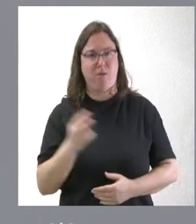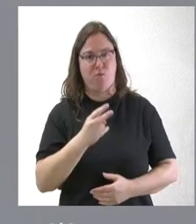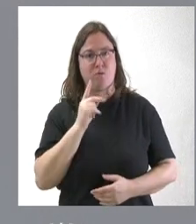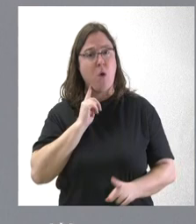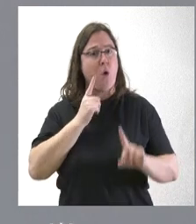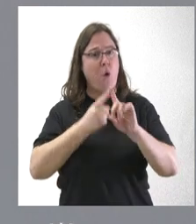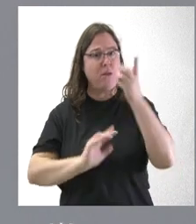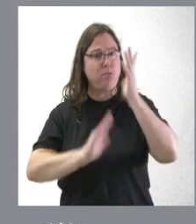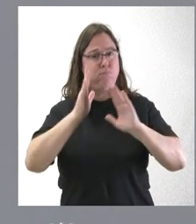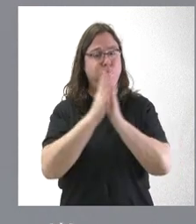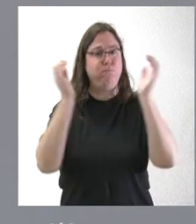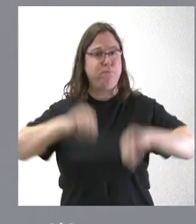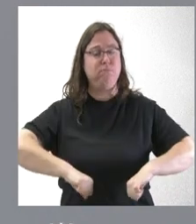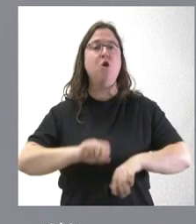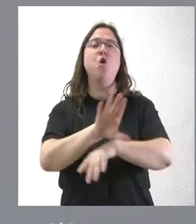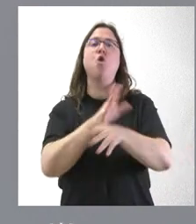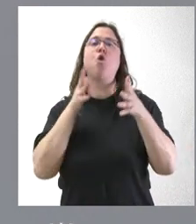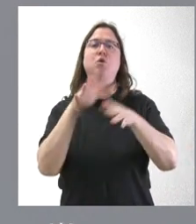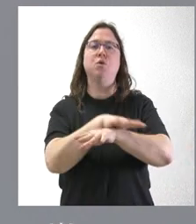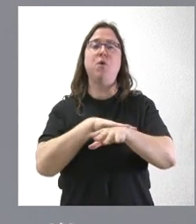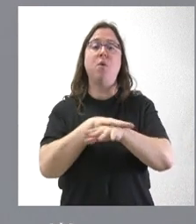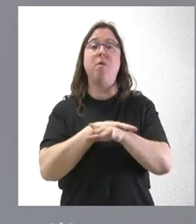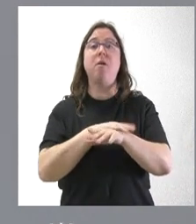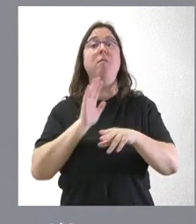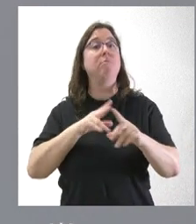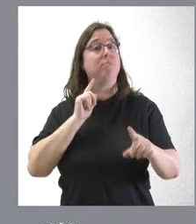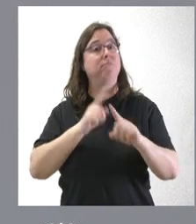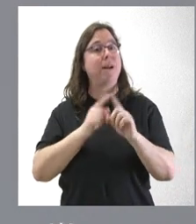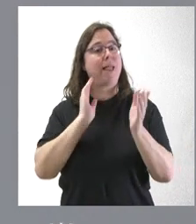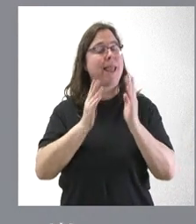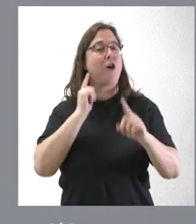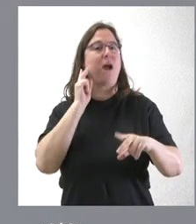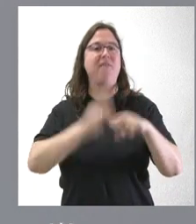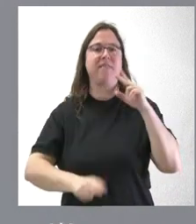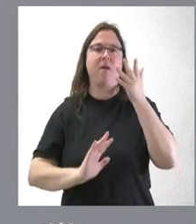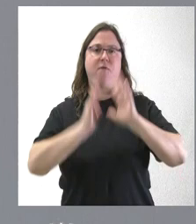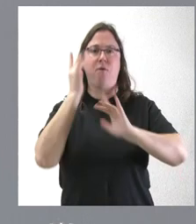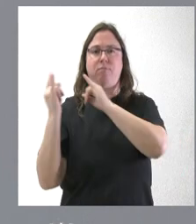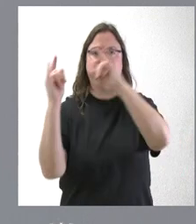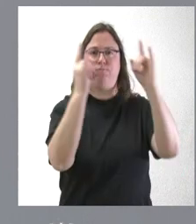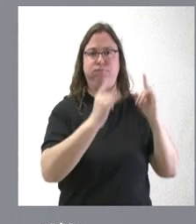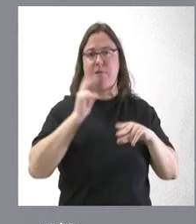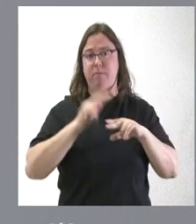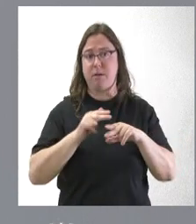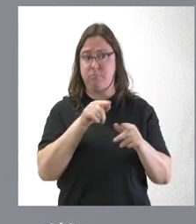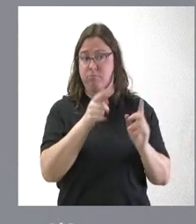aprobados por Consejo de Gobierno en actuaciones de tratamientos contra incendios forestales en